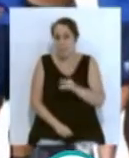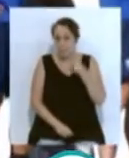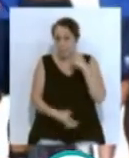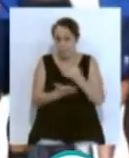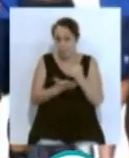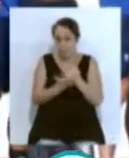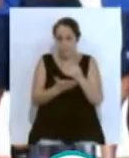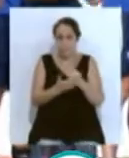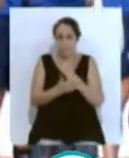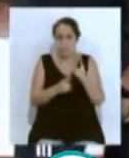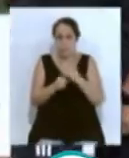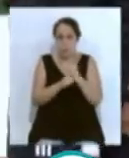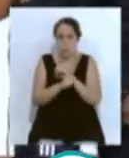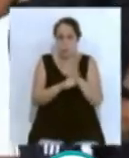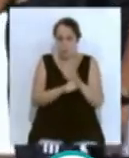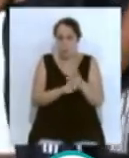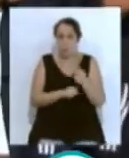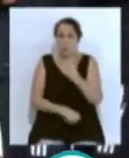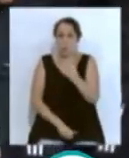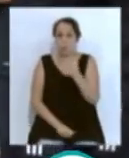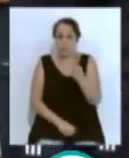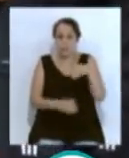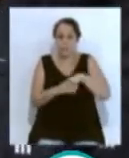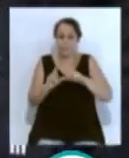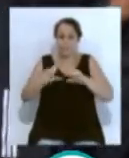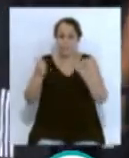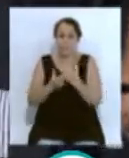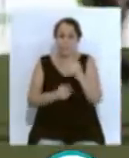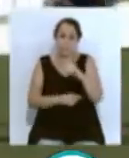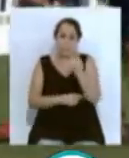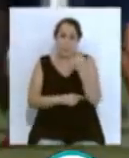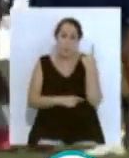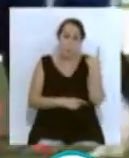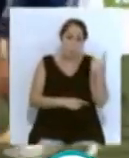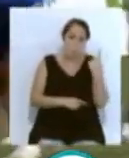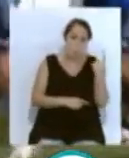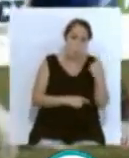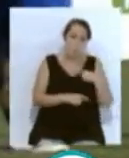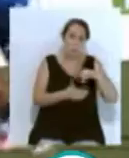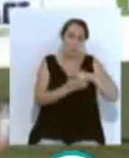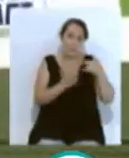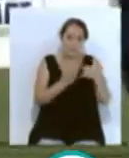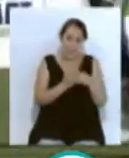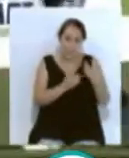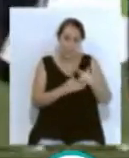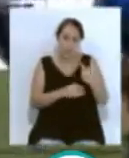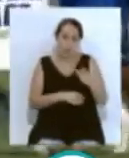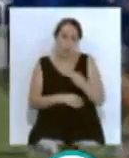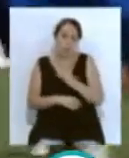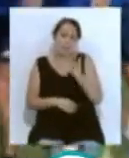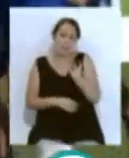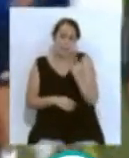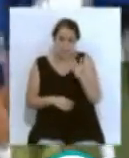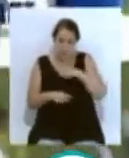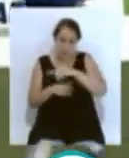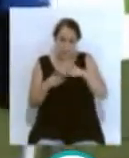conforme a protocolo. Se trata de dos miembros de la primera plantilla y un miembro del staff técnico que se encuentran entre los convocados para